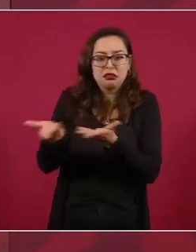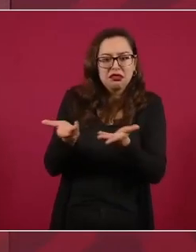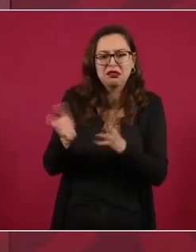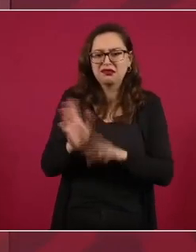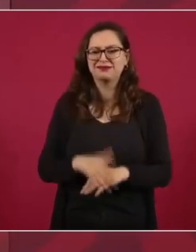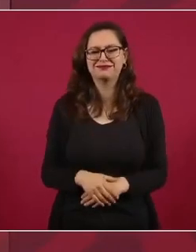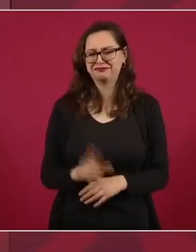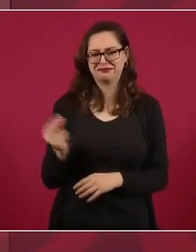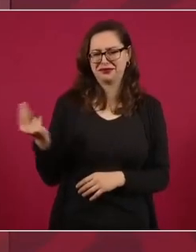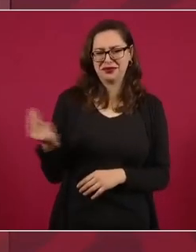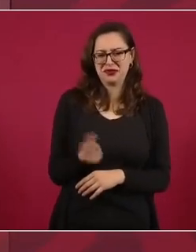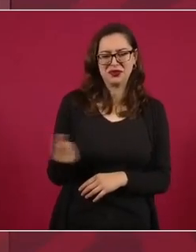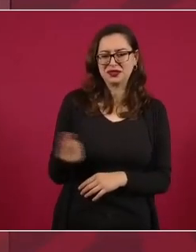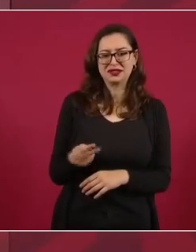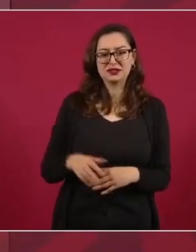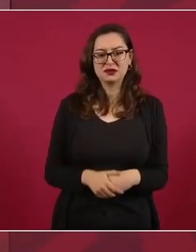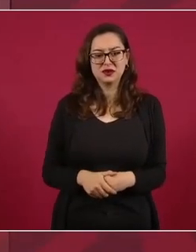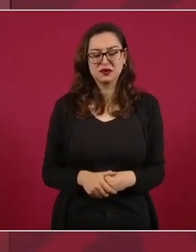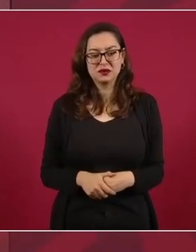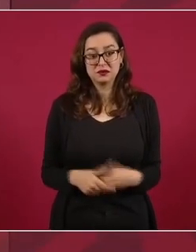estaba permitido